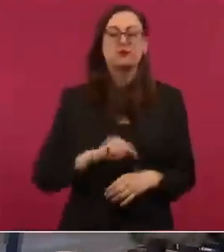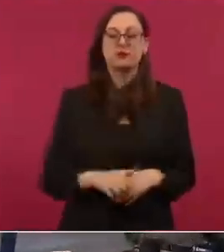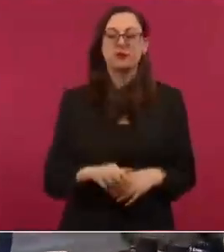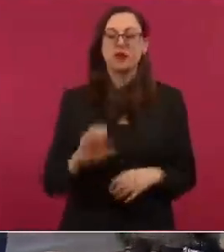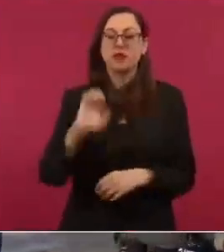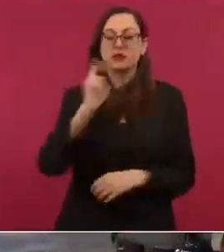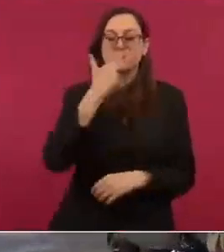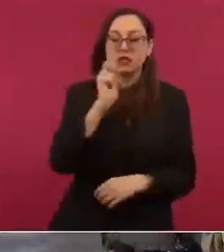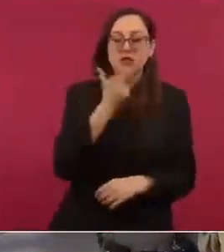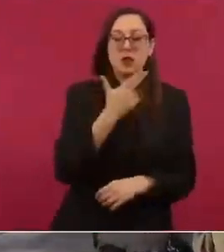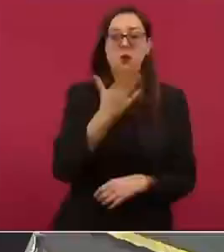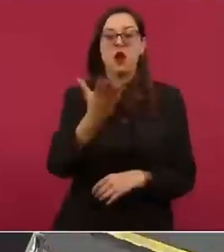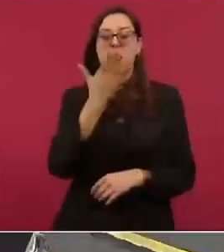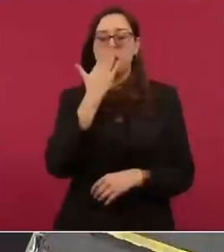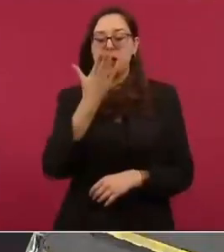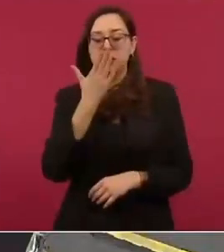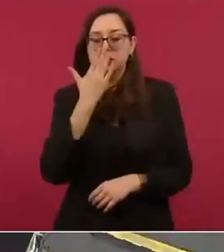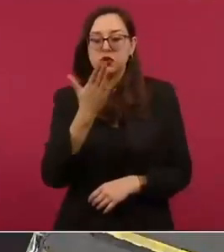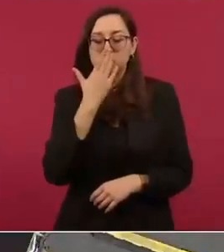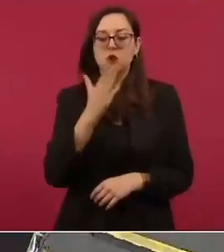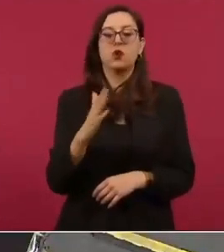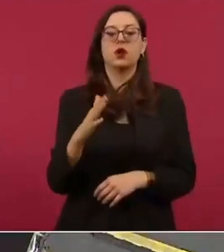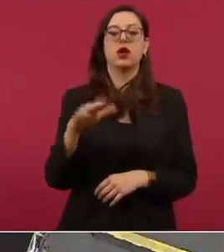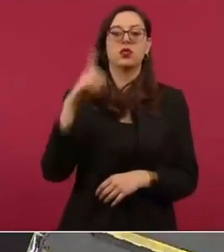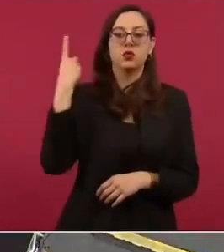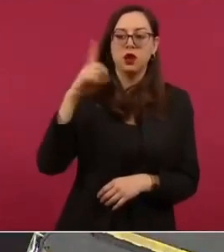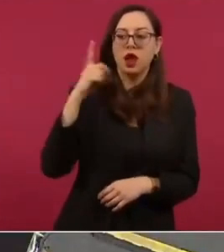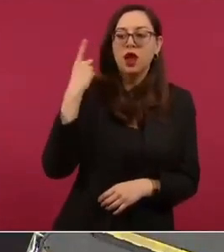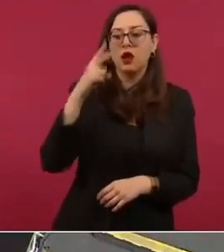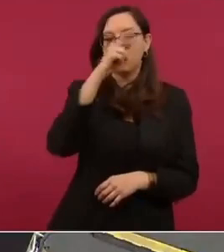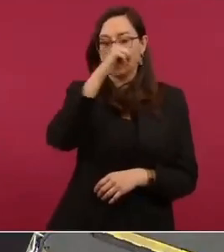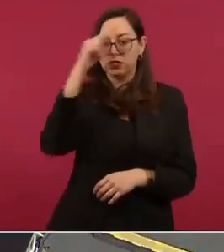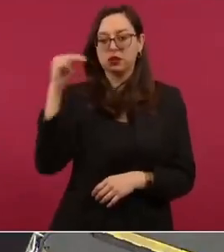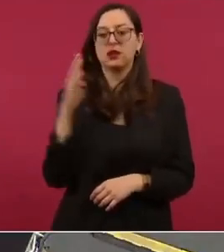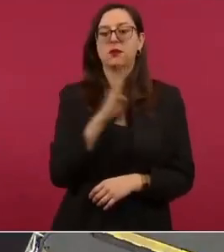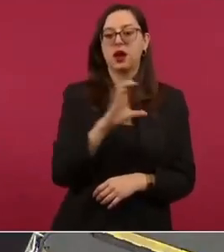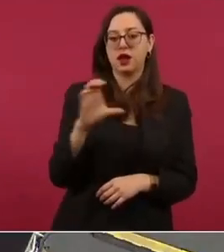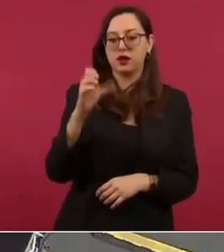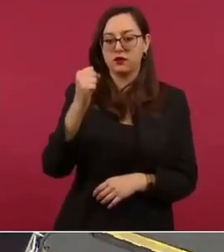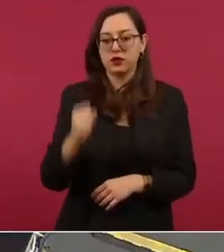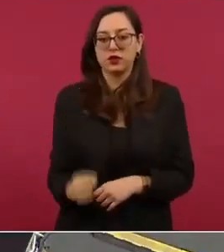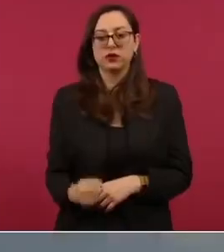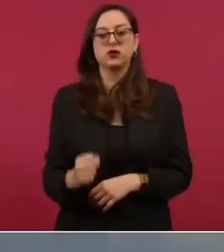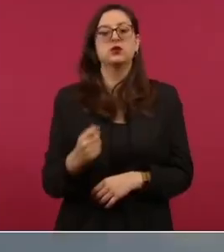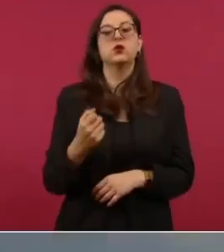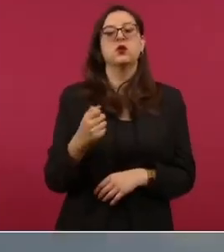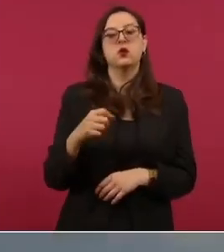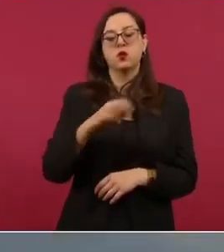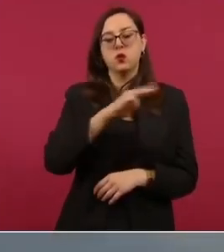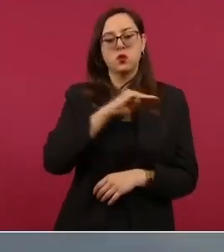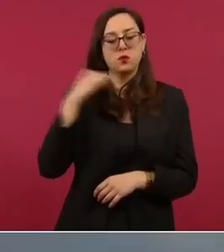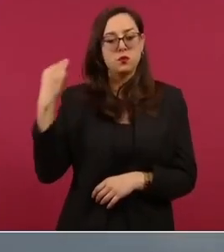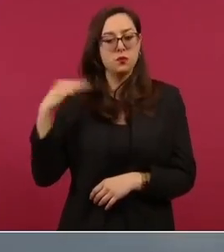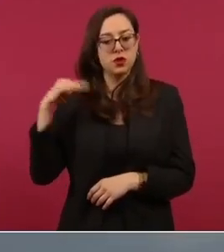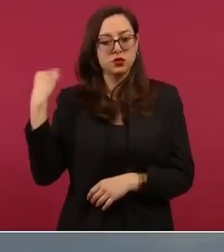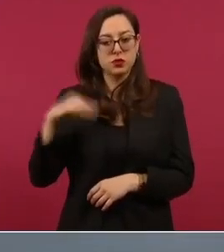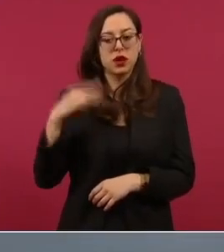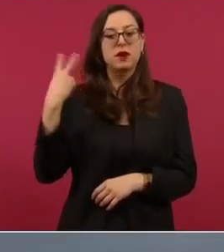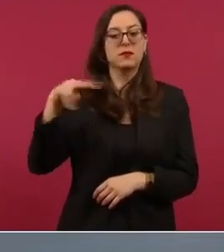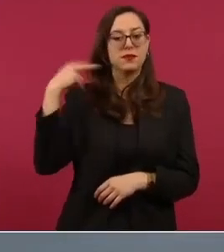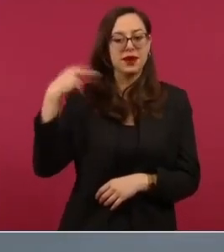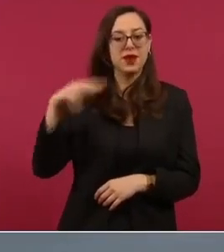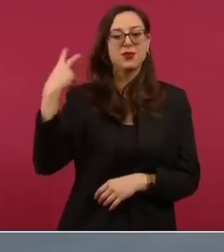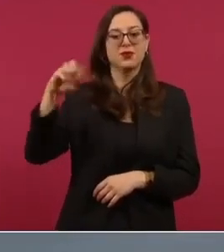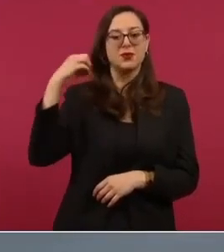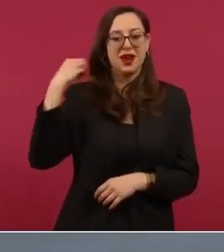Chihuahua Sonora Sinaloa Durango Nayarit Baja California Sur Michoacán Veracruz Guerrero Oaxaca